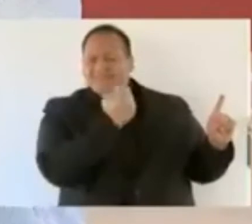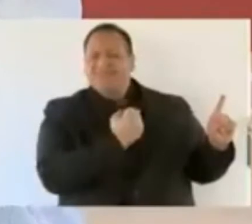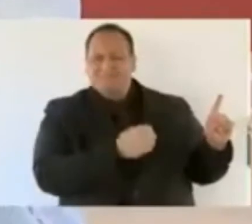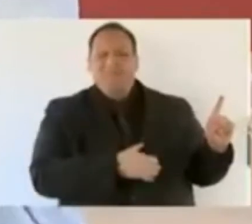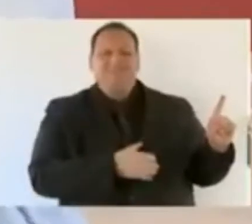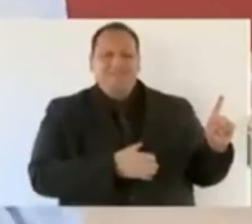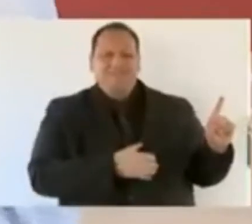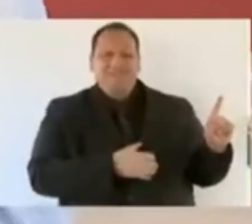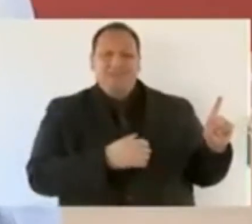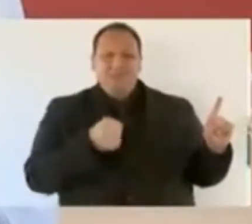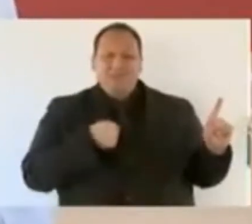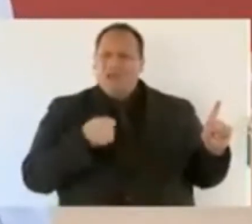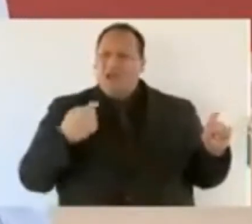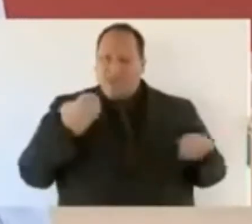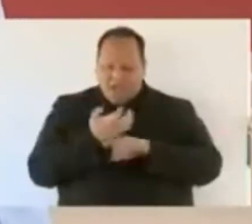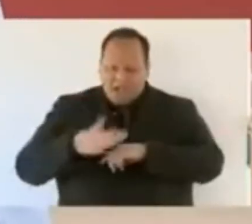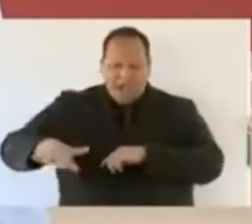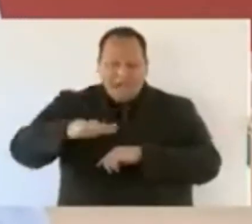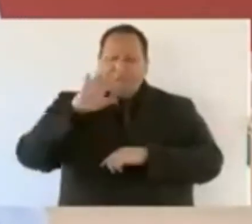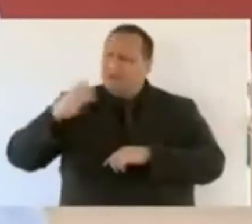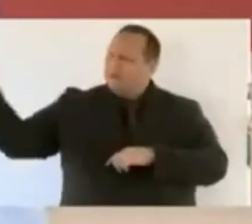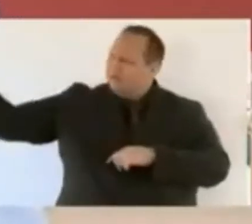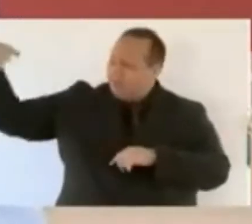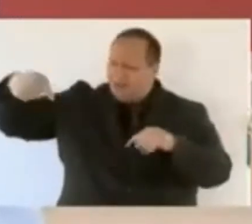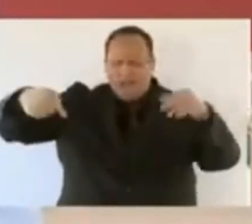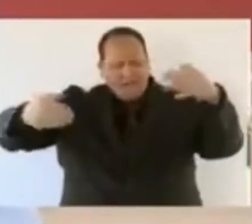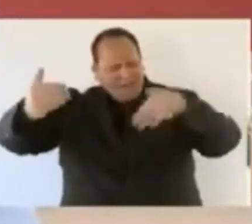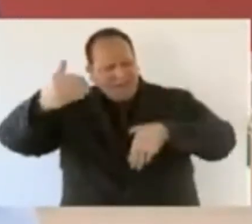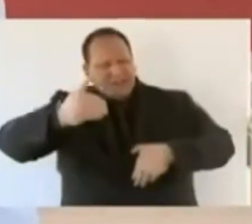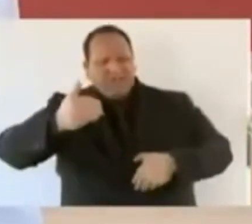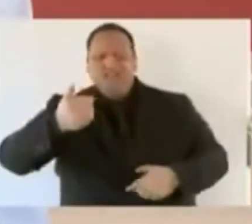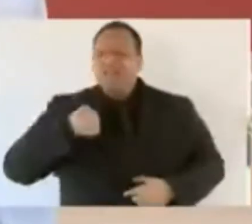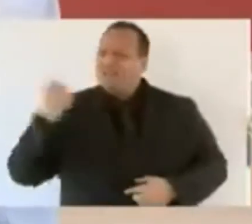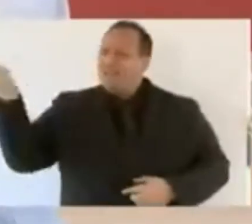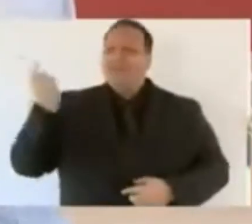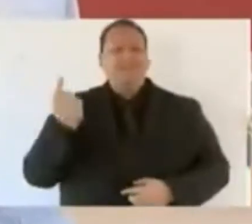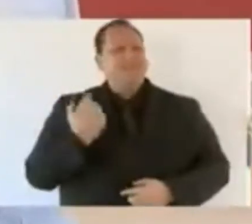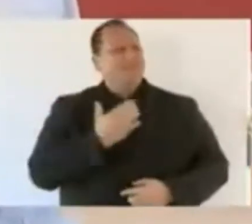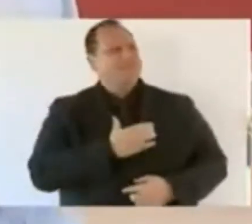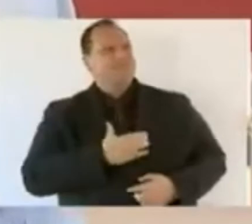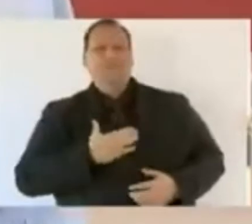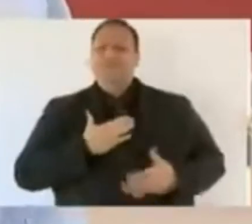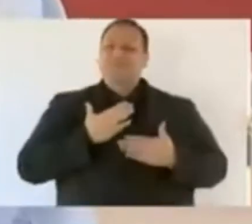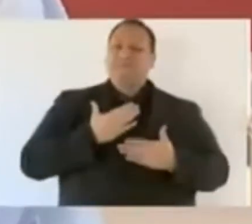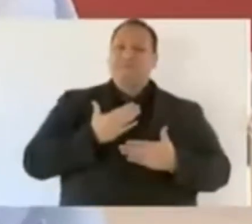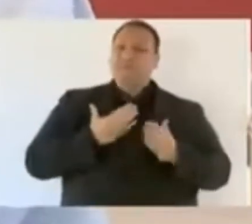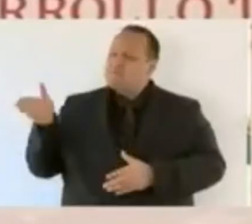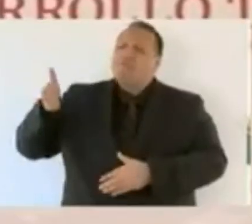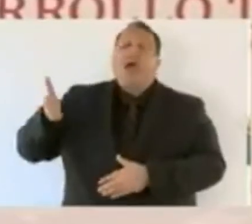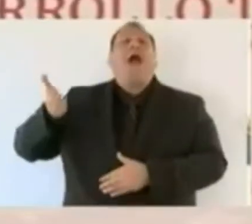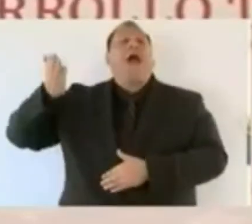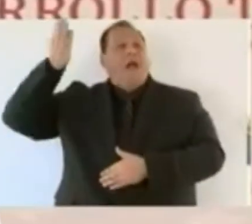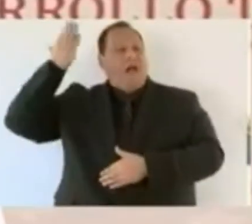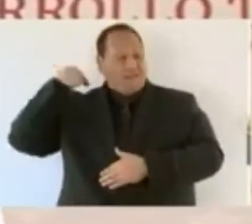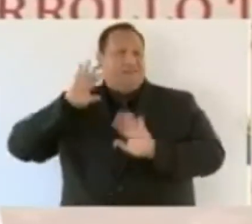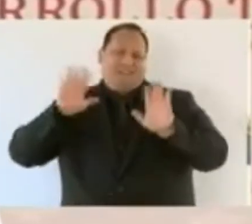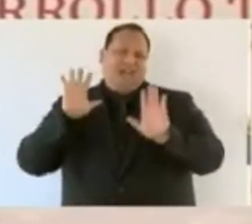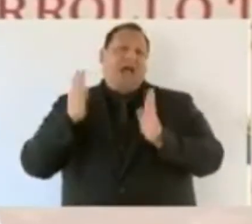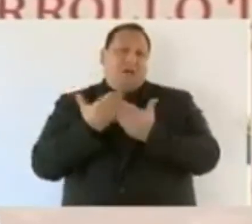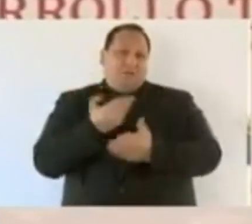Cada vez que vengo a este estado, vengo alegre, vengo contento y me voy feliz. Sí,